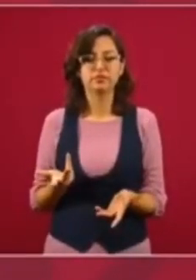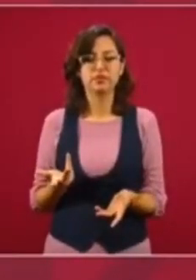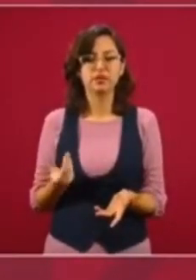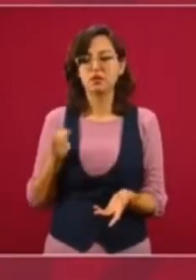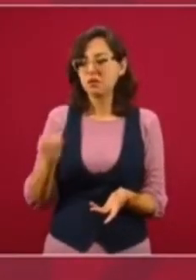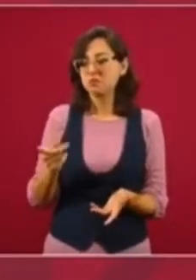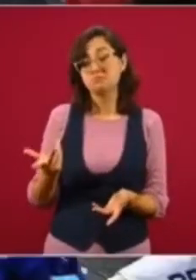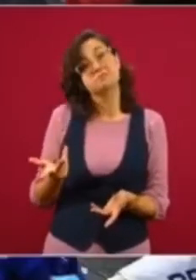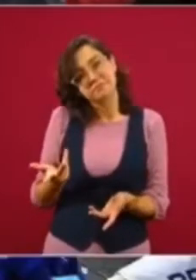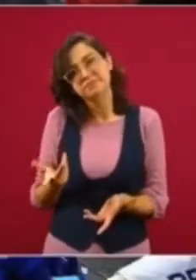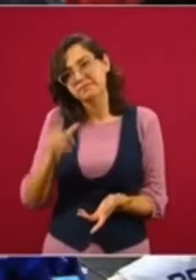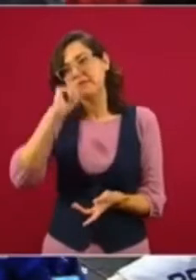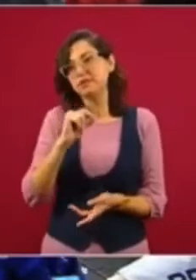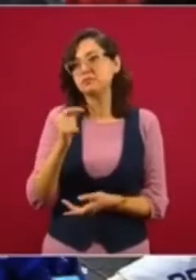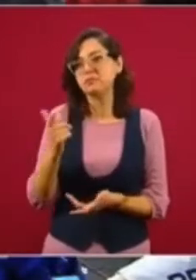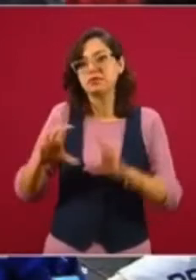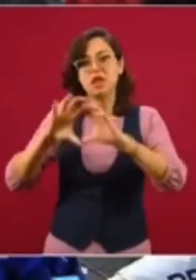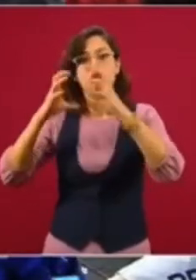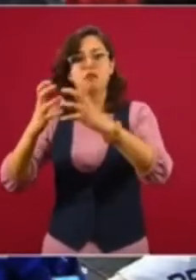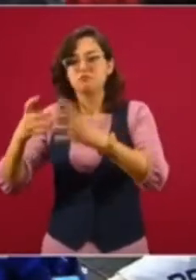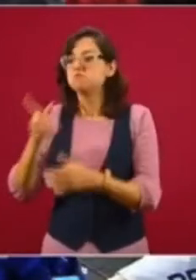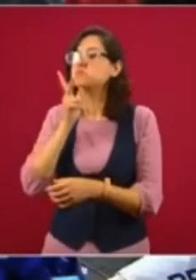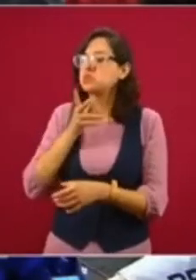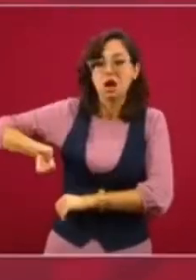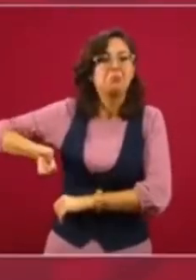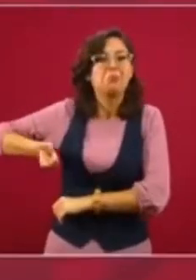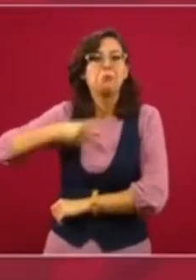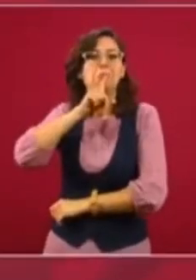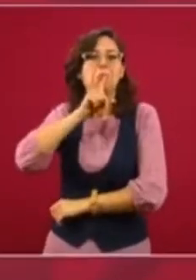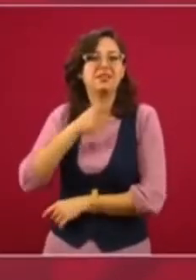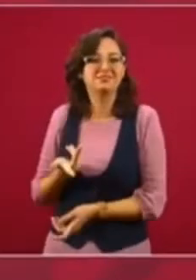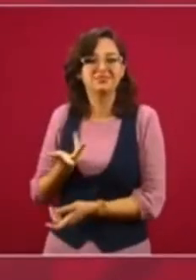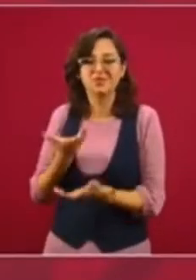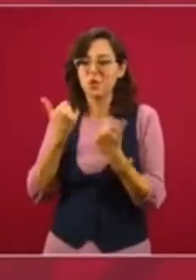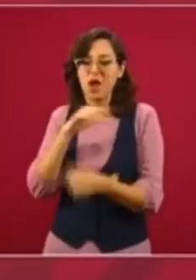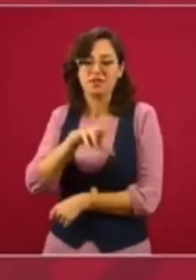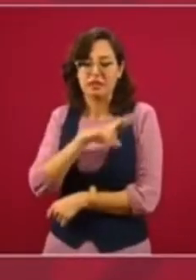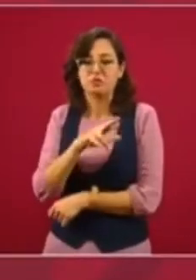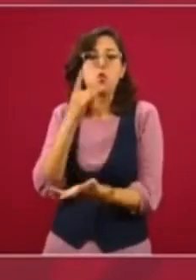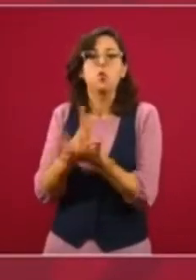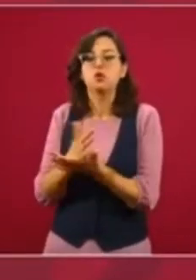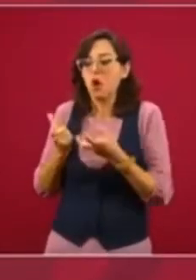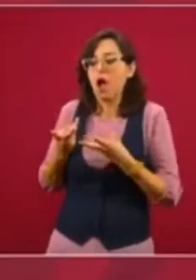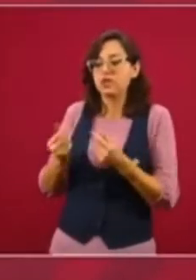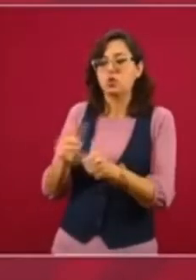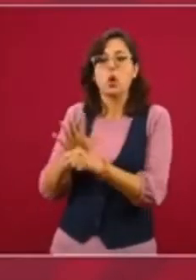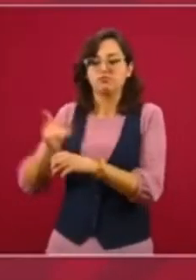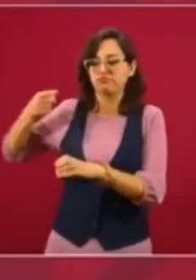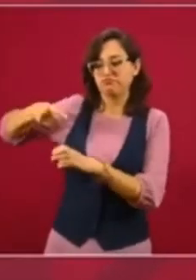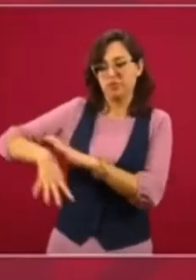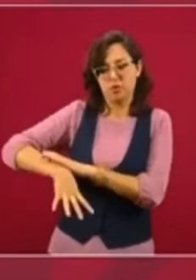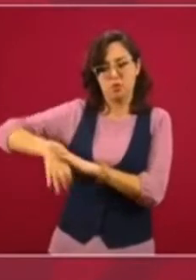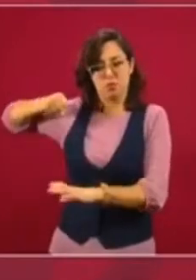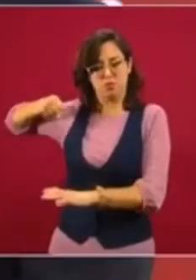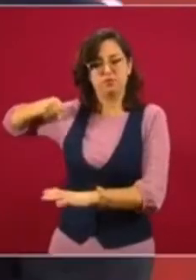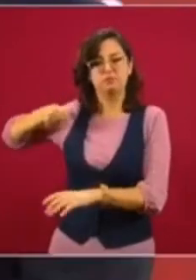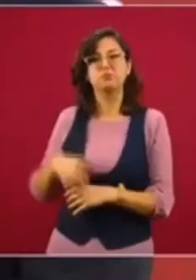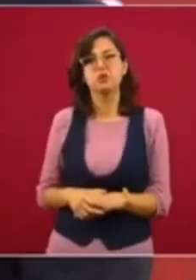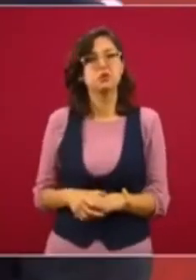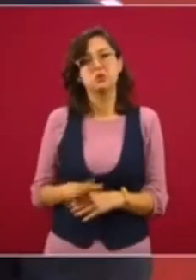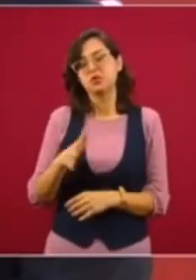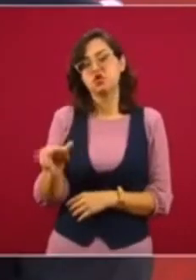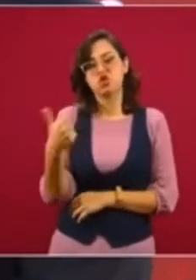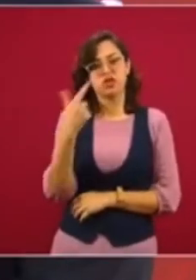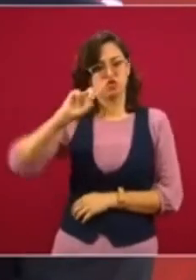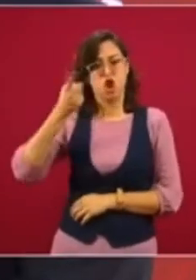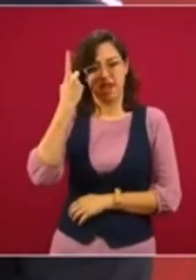no se le paga renta a la naturaleza, entonces cuesta extraerlo, el promedio en México está en 12